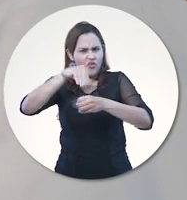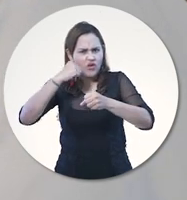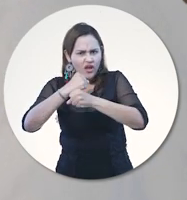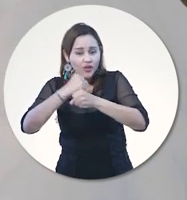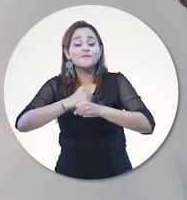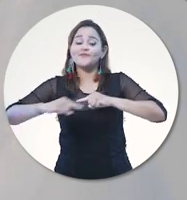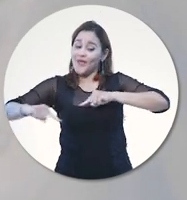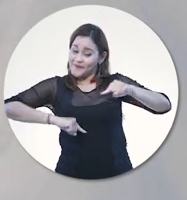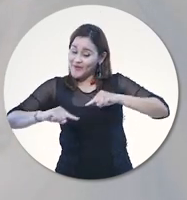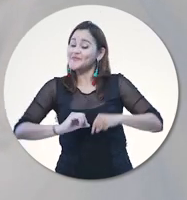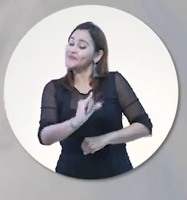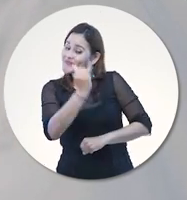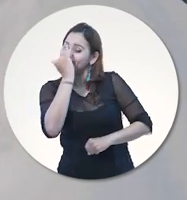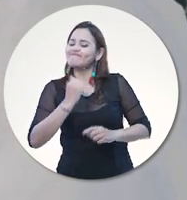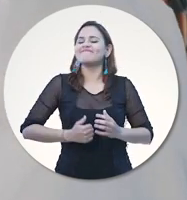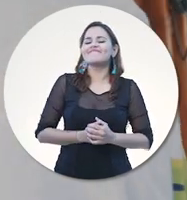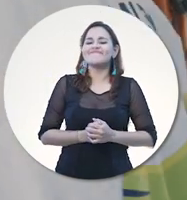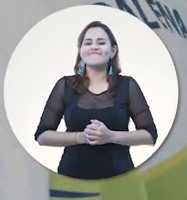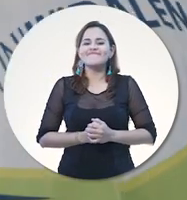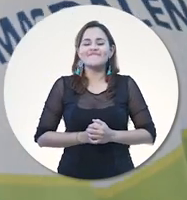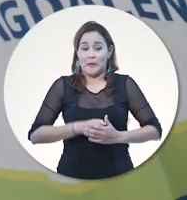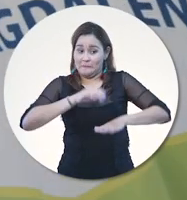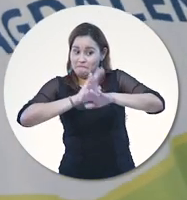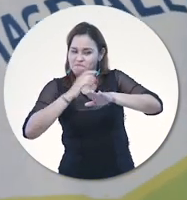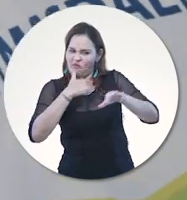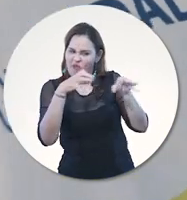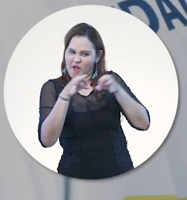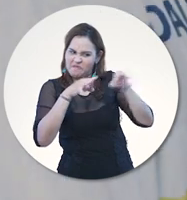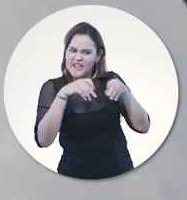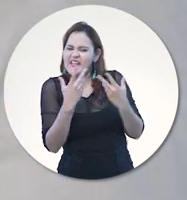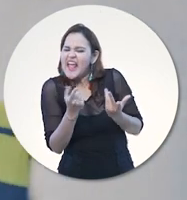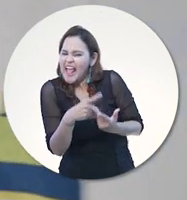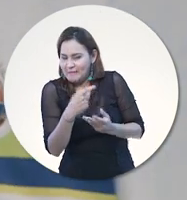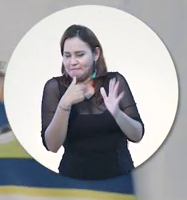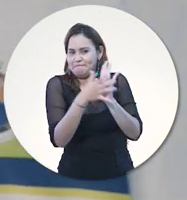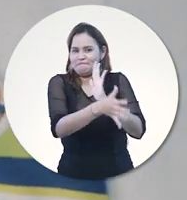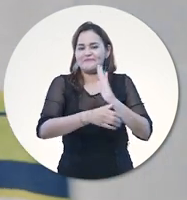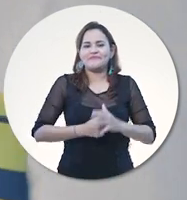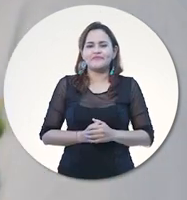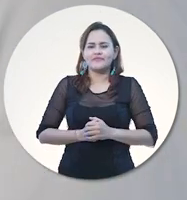Organización, gestión y administración, mi estimado Aldo. Voy a explicarle de qué se trata.